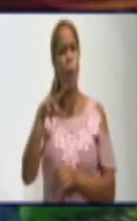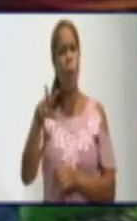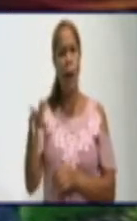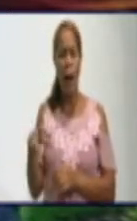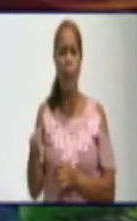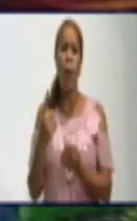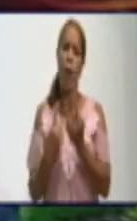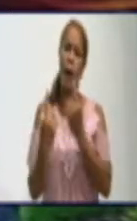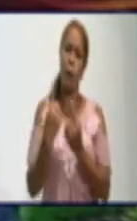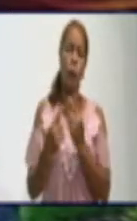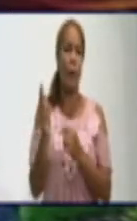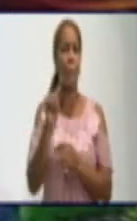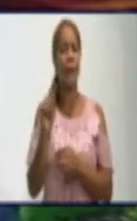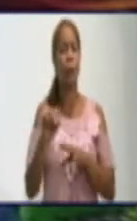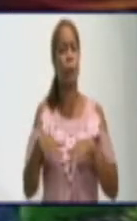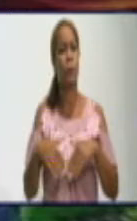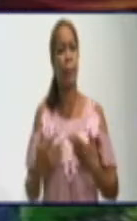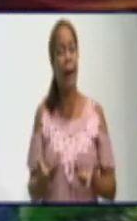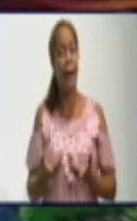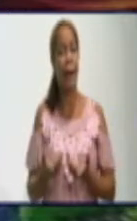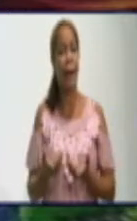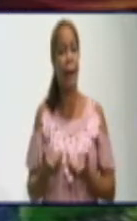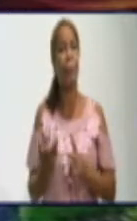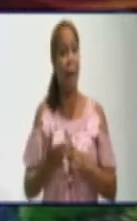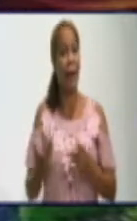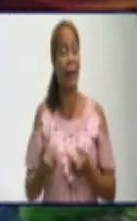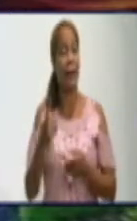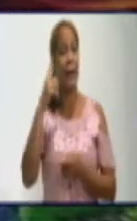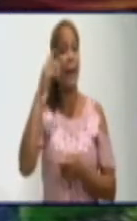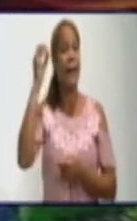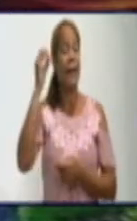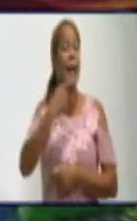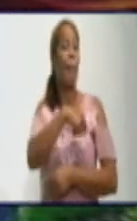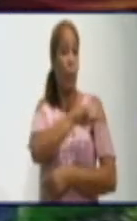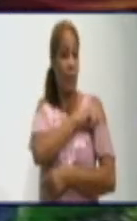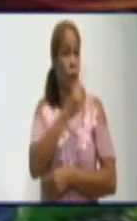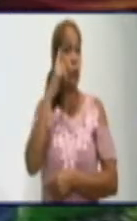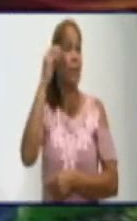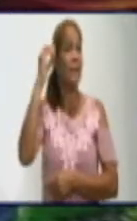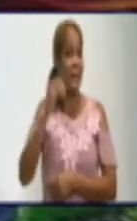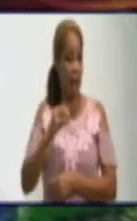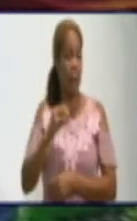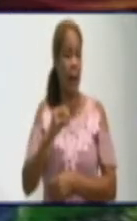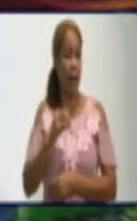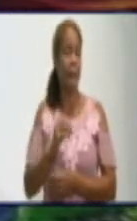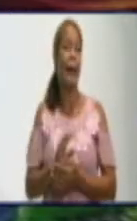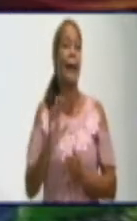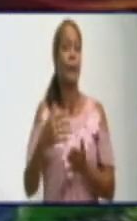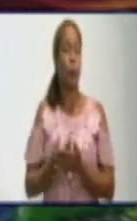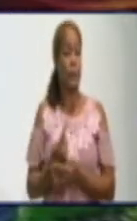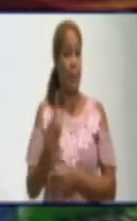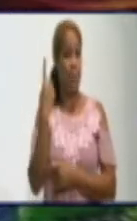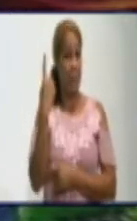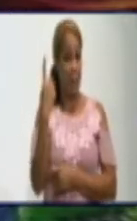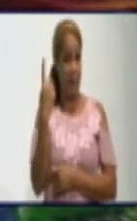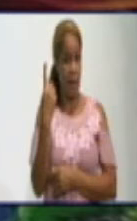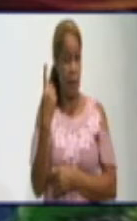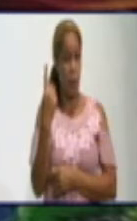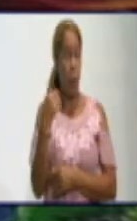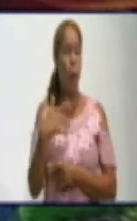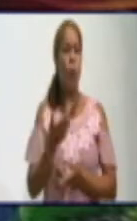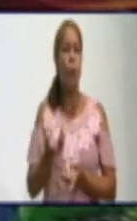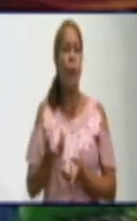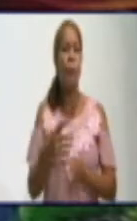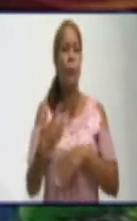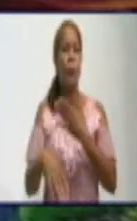preguntas para que la población también gane en información y en conocimiento. Primero, los casos niños,